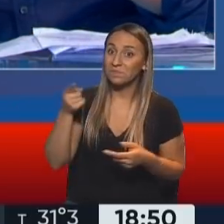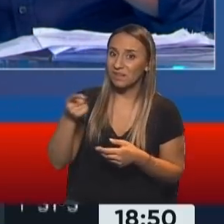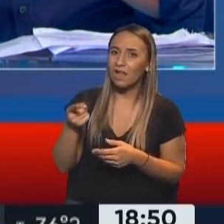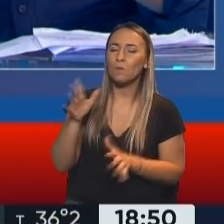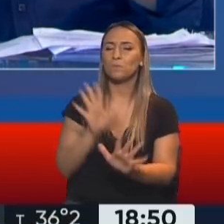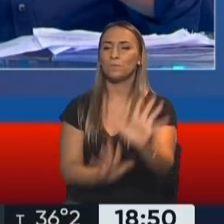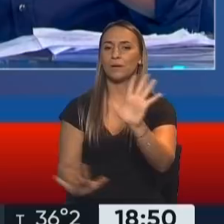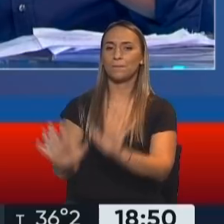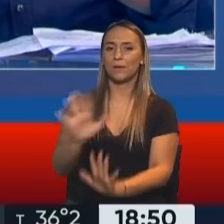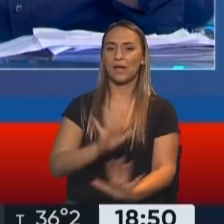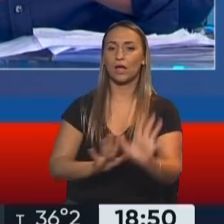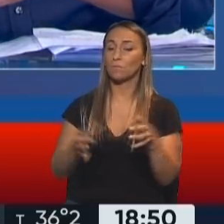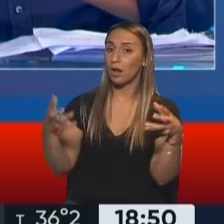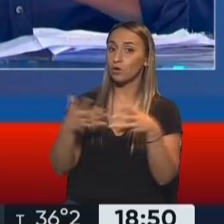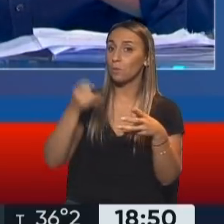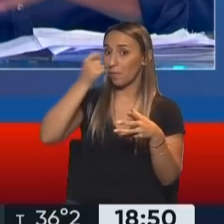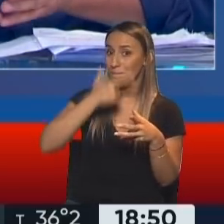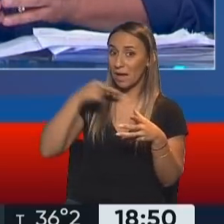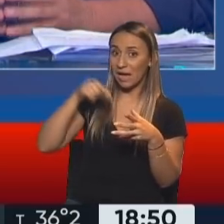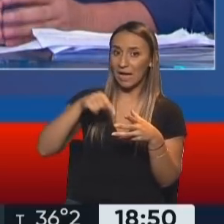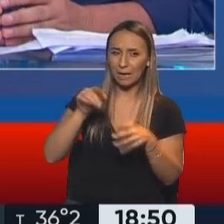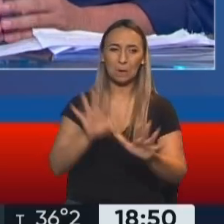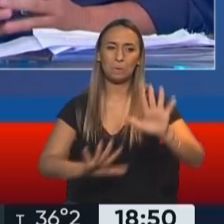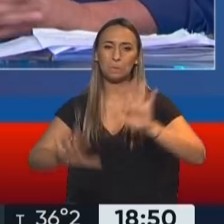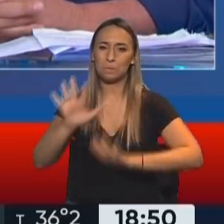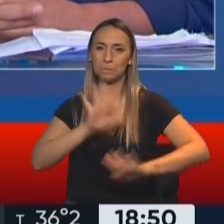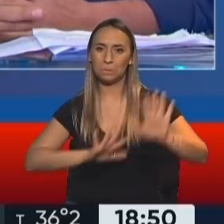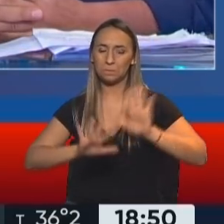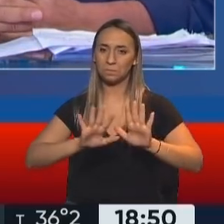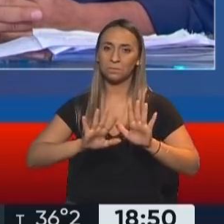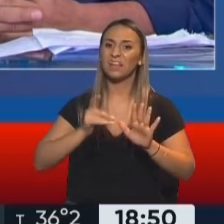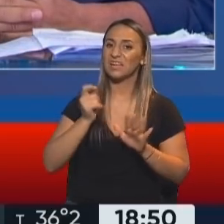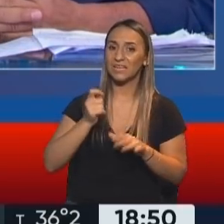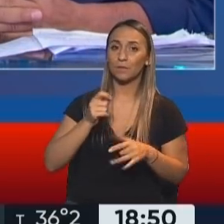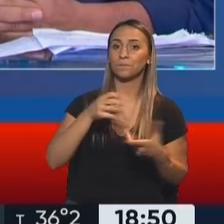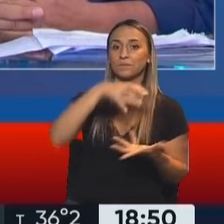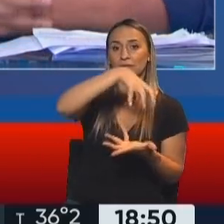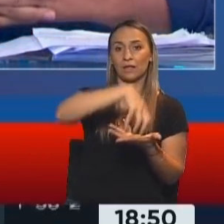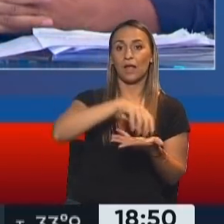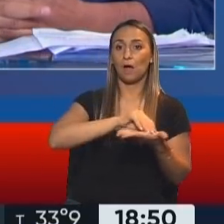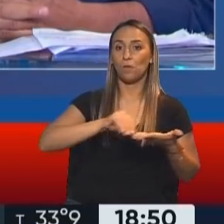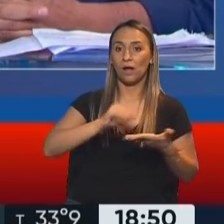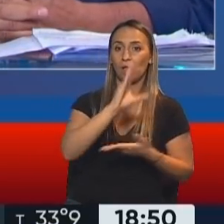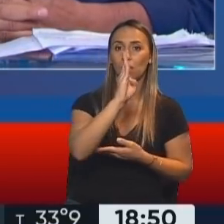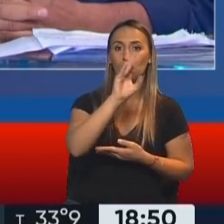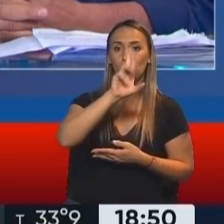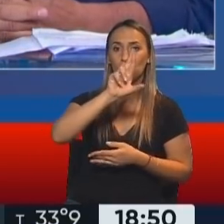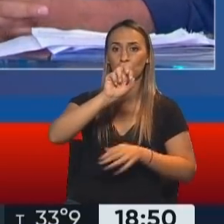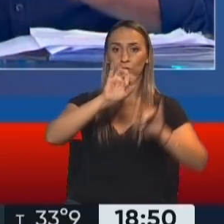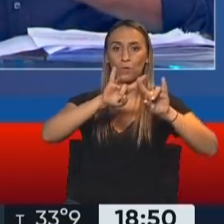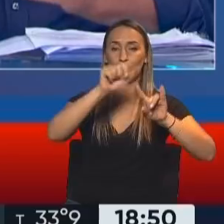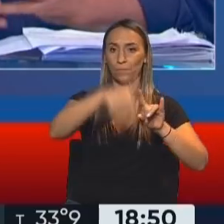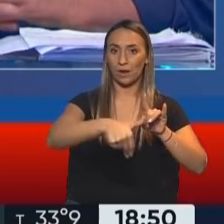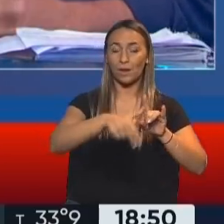jurídica al macrismo para derogar por decreto esa ley? El estudio Bronzi Salas. ¿Saben quién es el estudio Bronzi Salas?